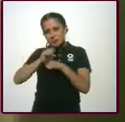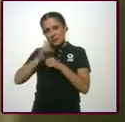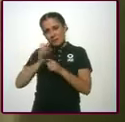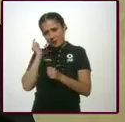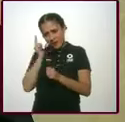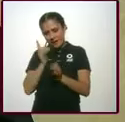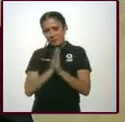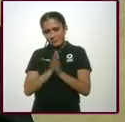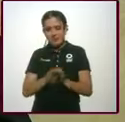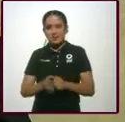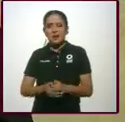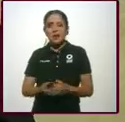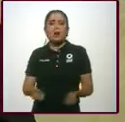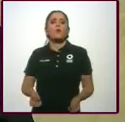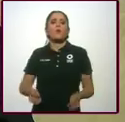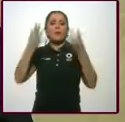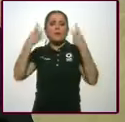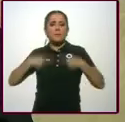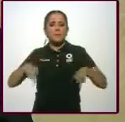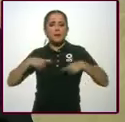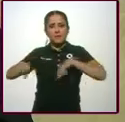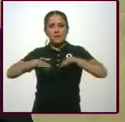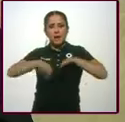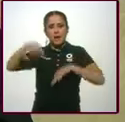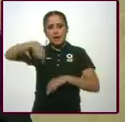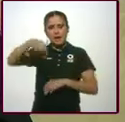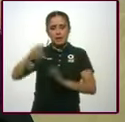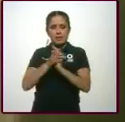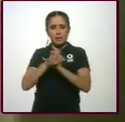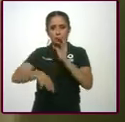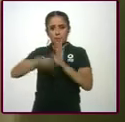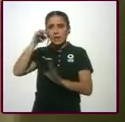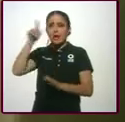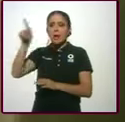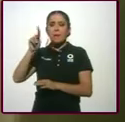¿Cuánto... ¿Cuántas personas trabajan en lotería y pronósticos en total?